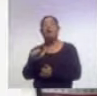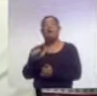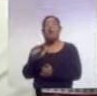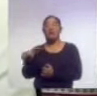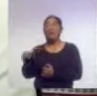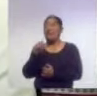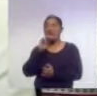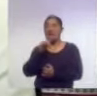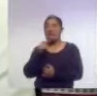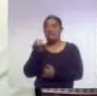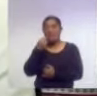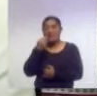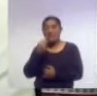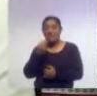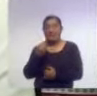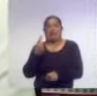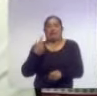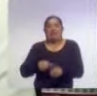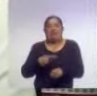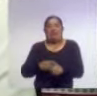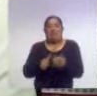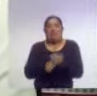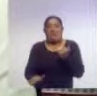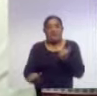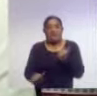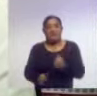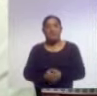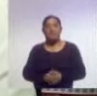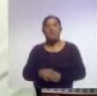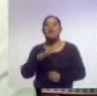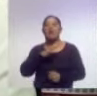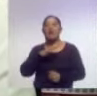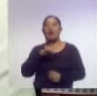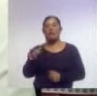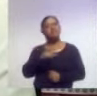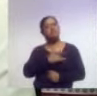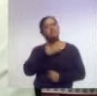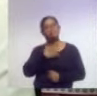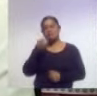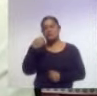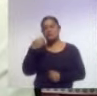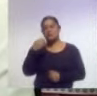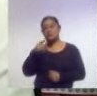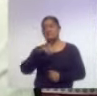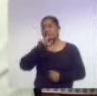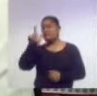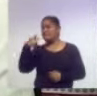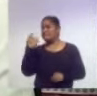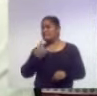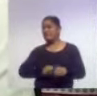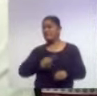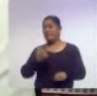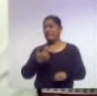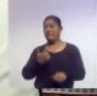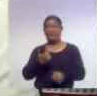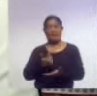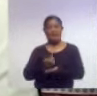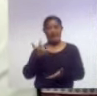Podemos asociar cuando existen ya ciertos síntomas que se vuelven crónicos al ser una